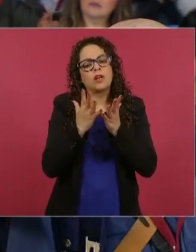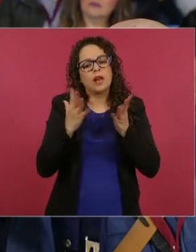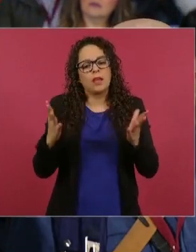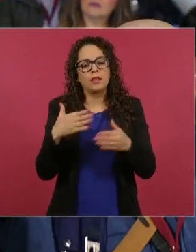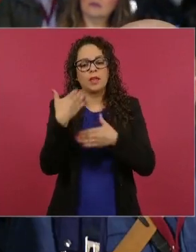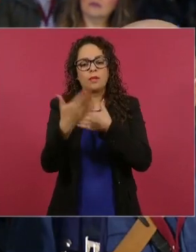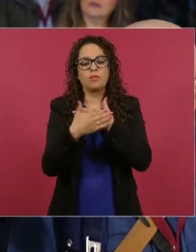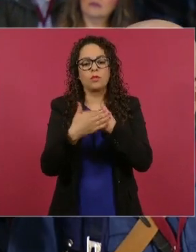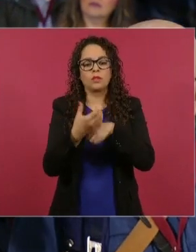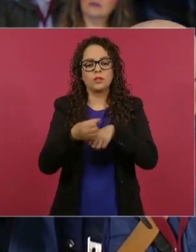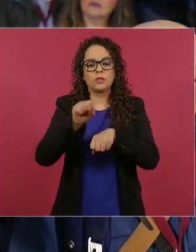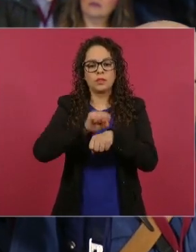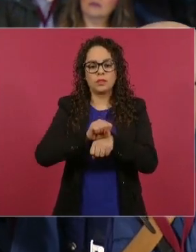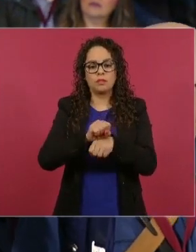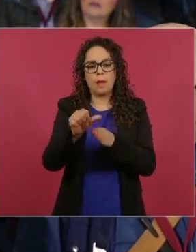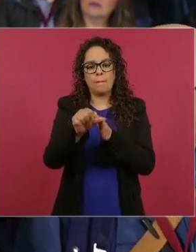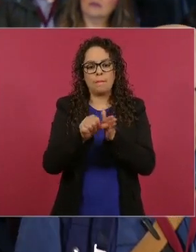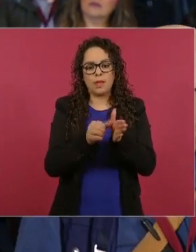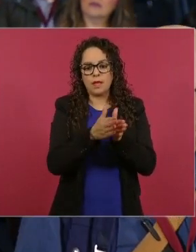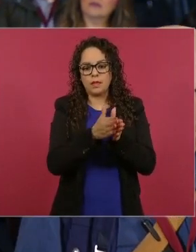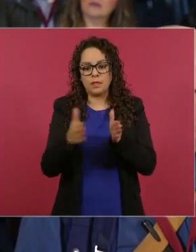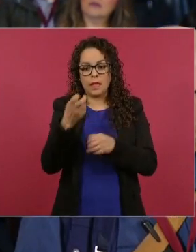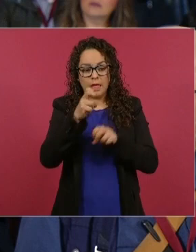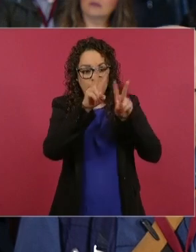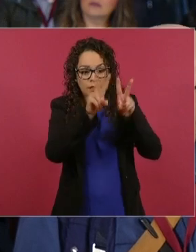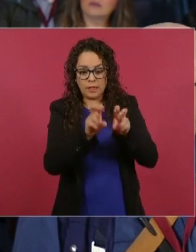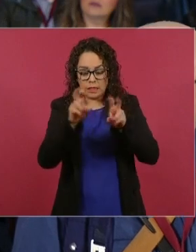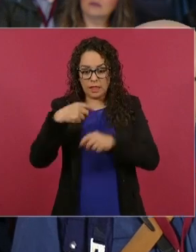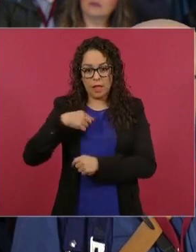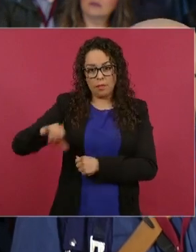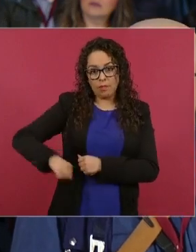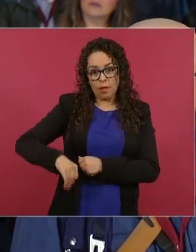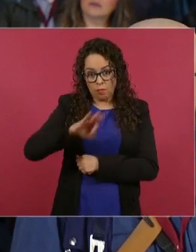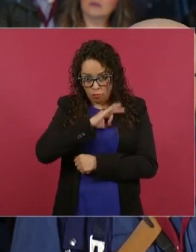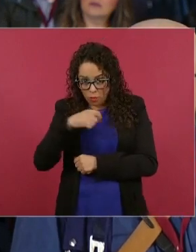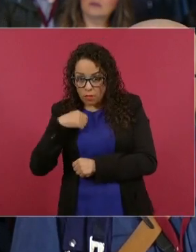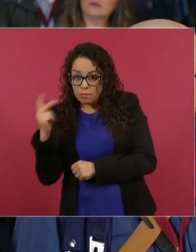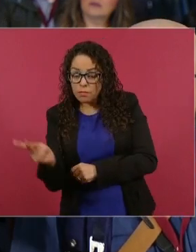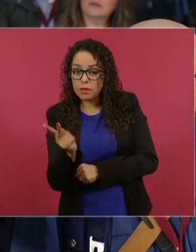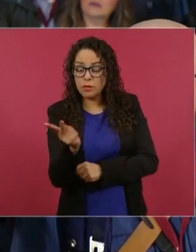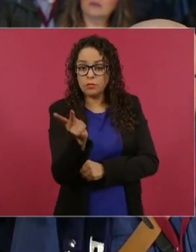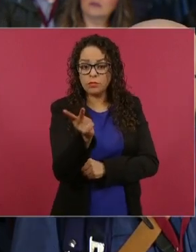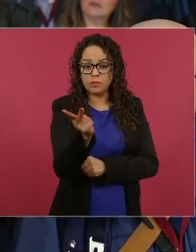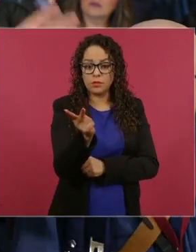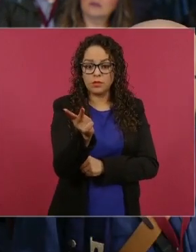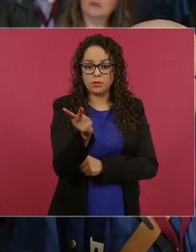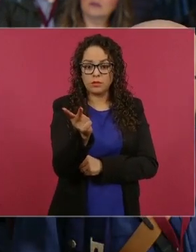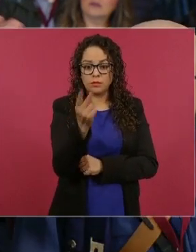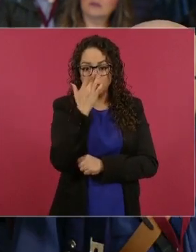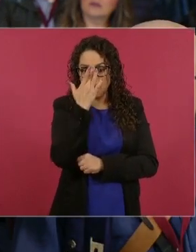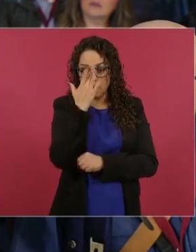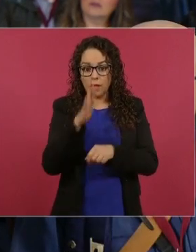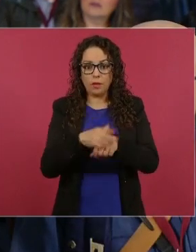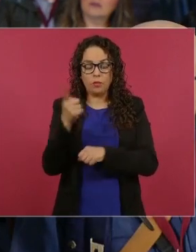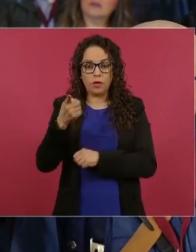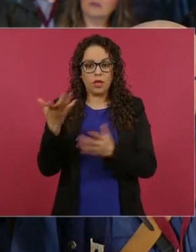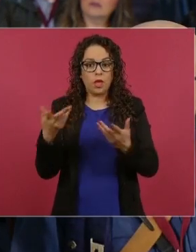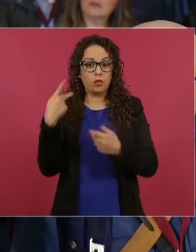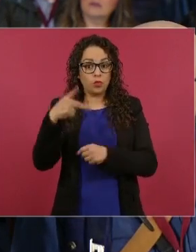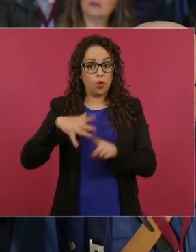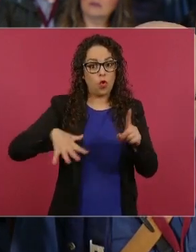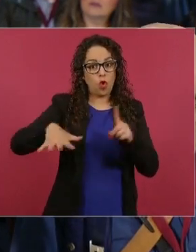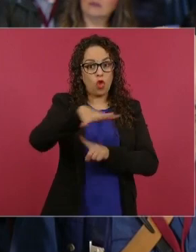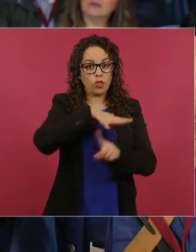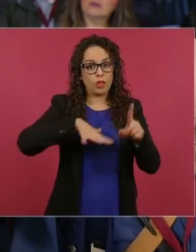meses, preguntarle específicamente sobre estos temas que me interesa plantearle, salen del contexto de la coyuntura